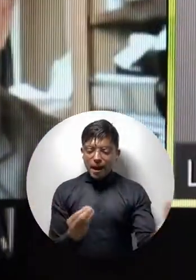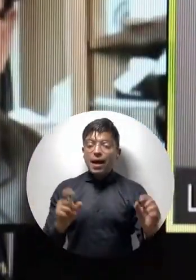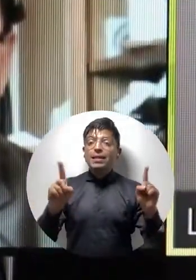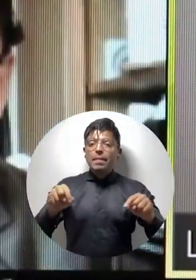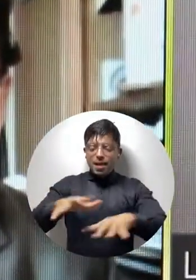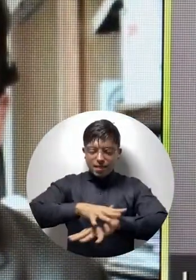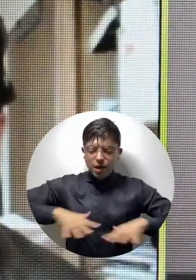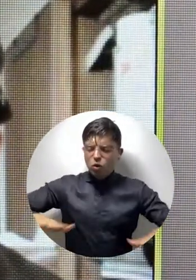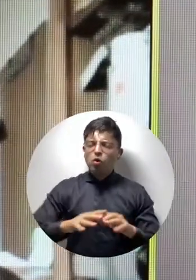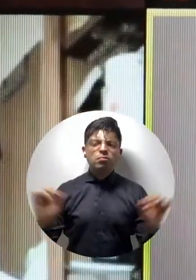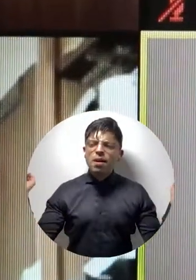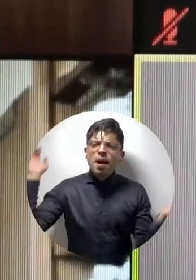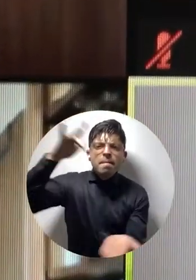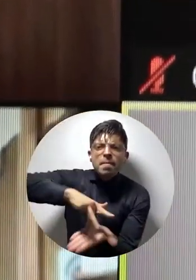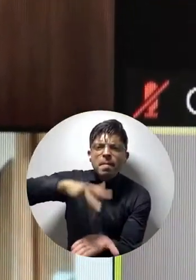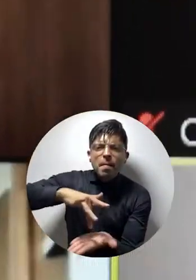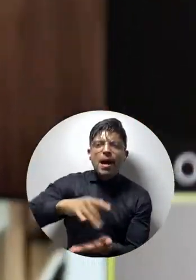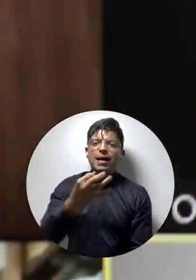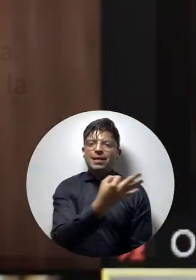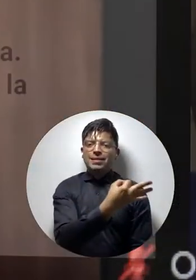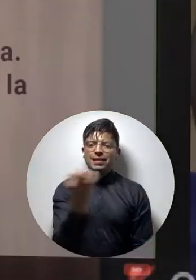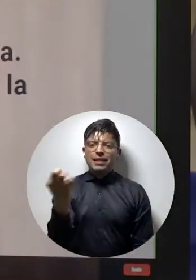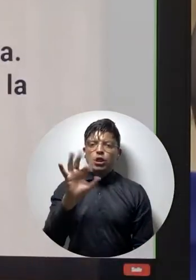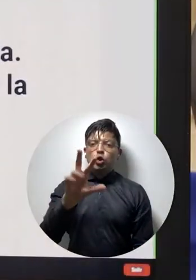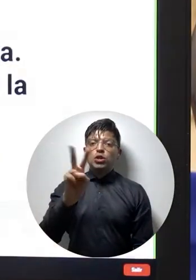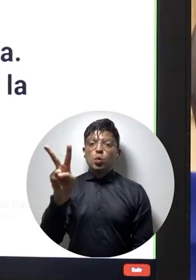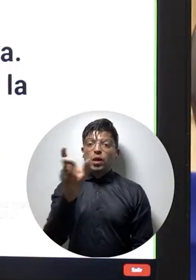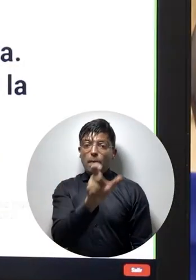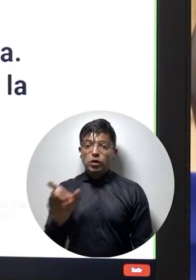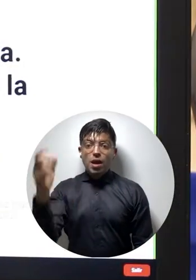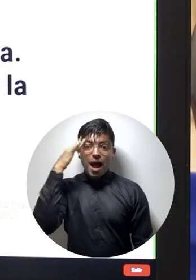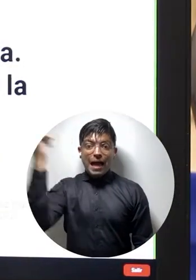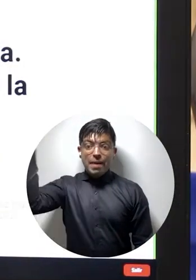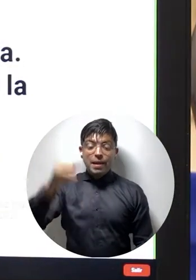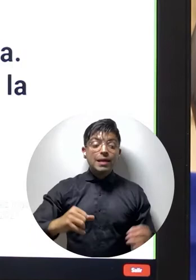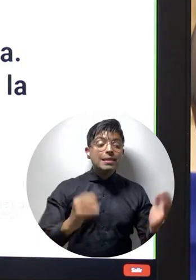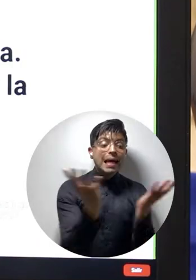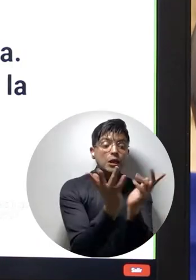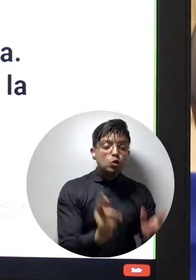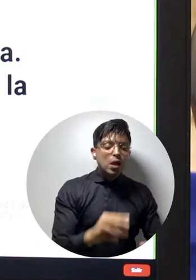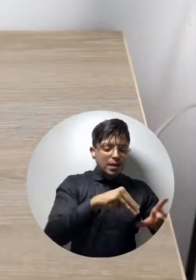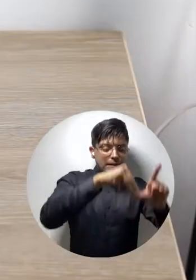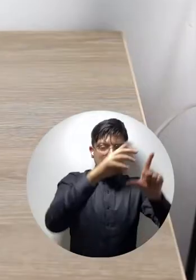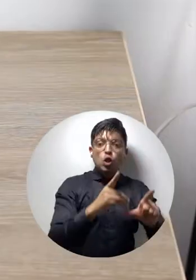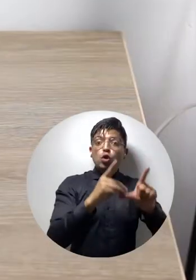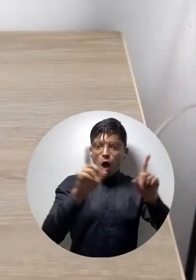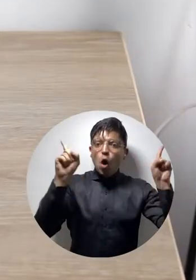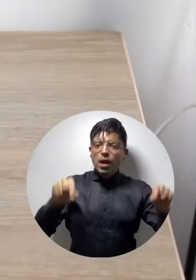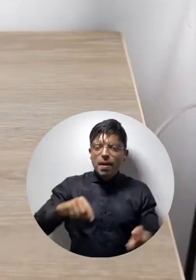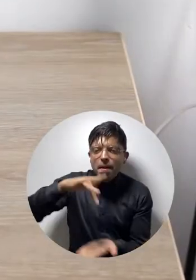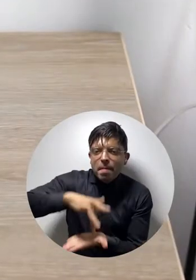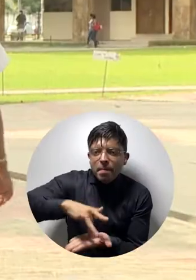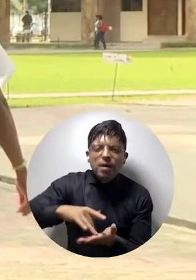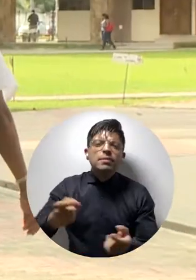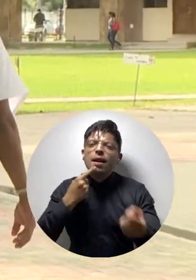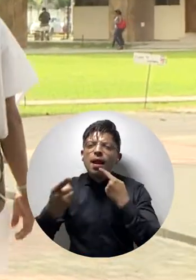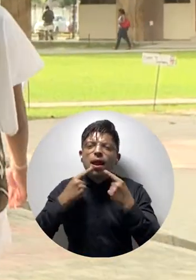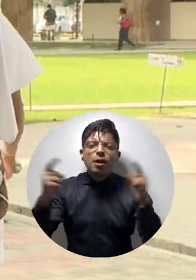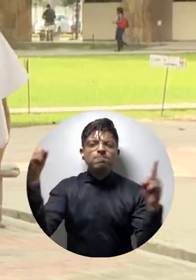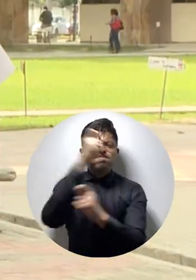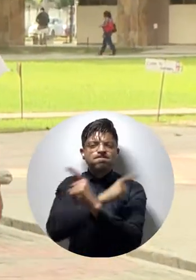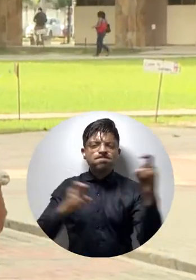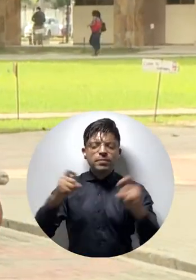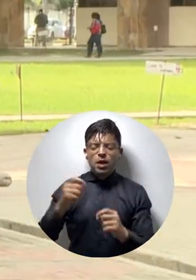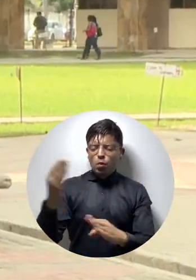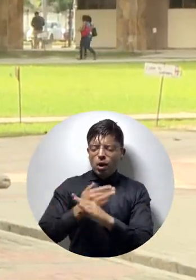un evento que contó con la participación de 352 académicos y estudiantes de maestría y doctorado para dialogar y reflexionar sobre